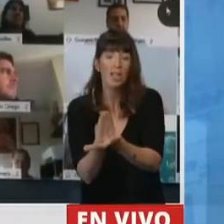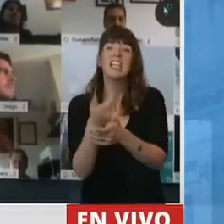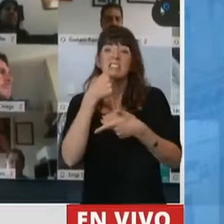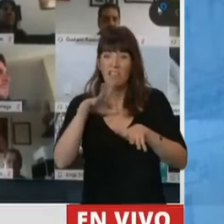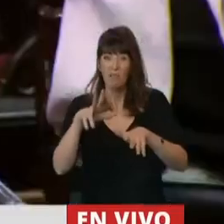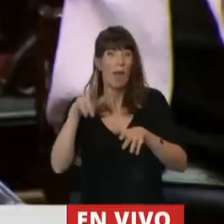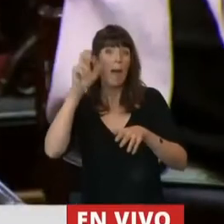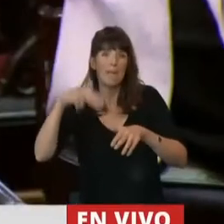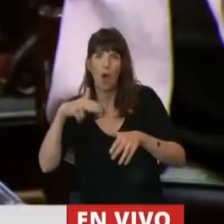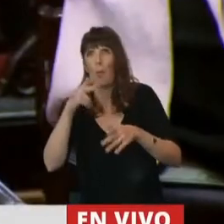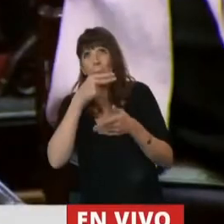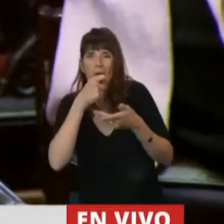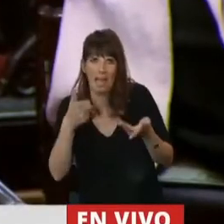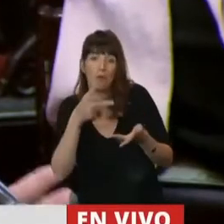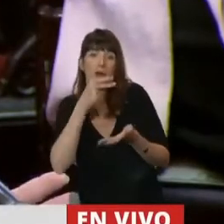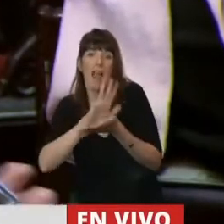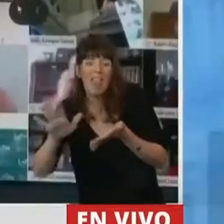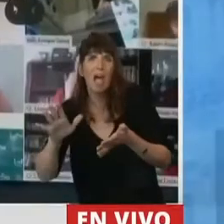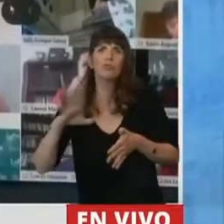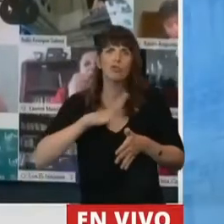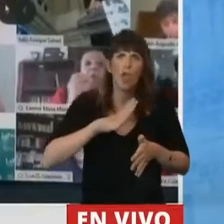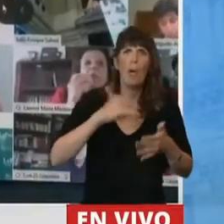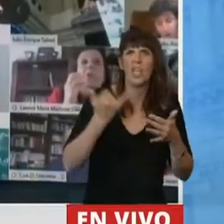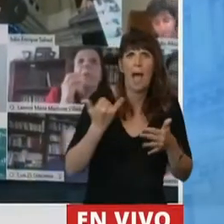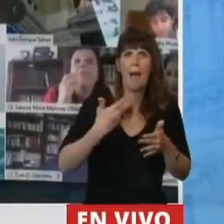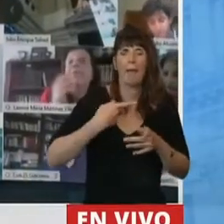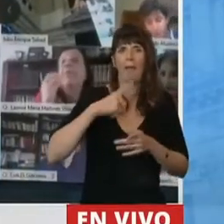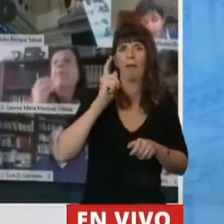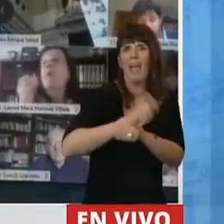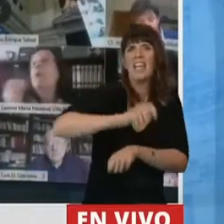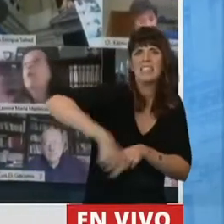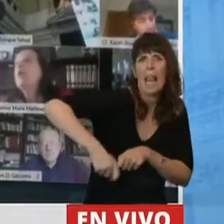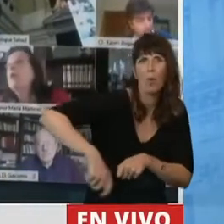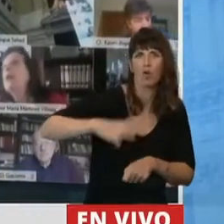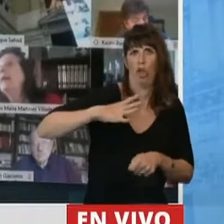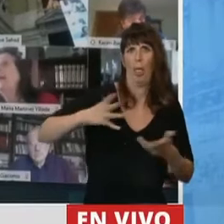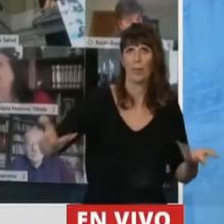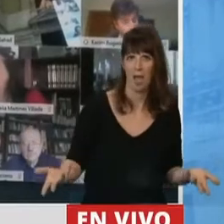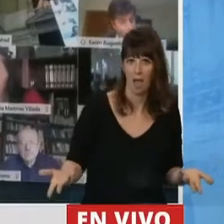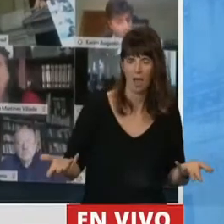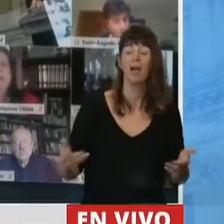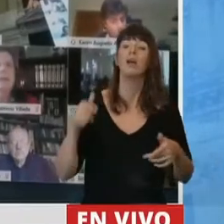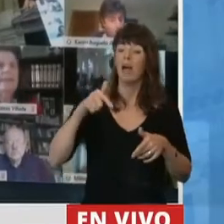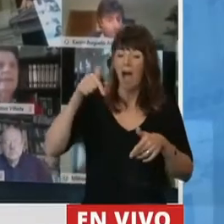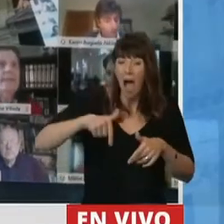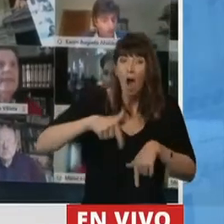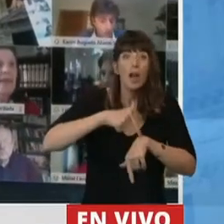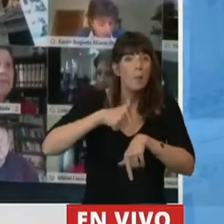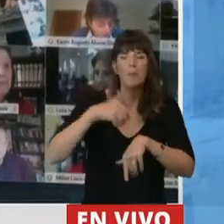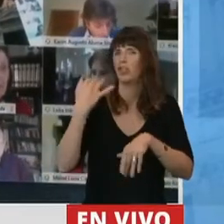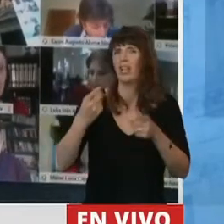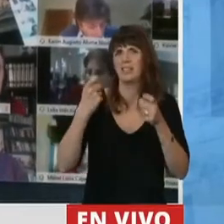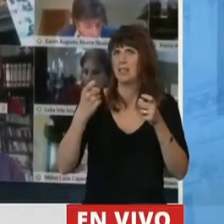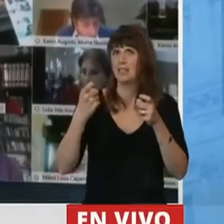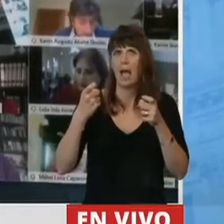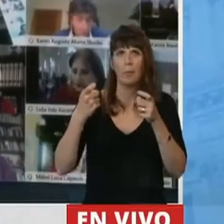tenido a los trabajadores como siervos y como esclavos. Bueno, el nuevo orden que estamos discutiendo económico también tiene que dar una discusión sobre de qué